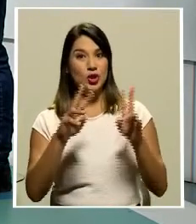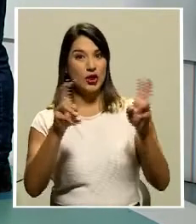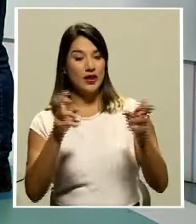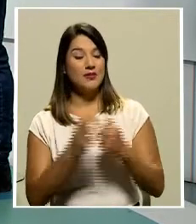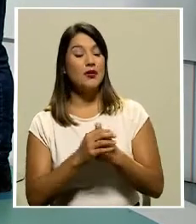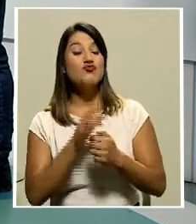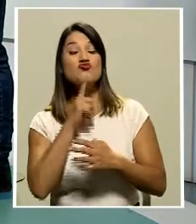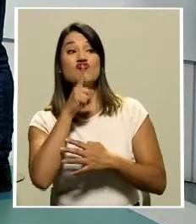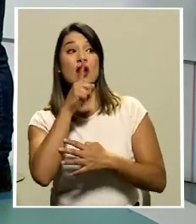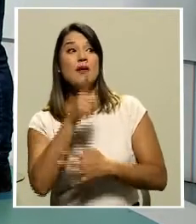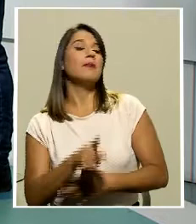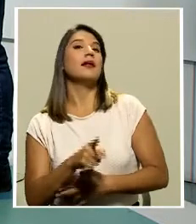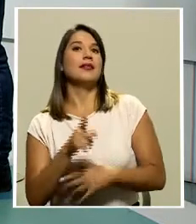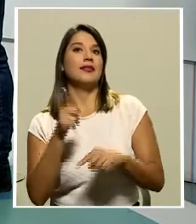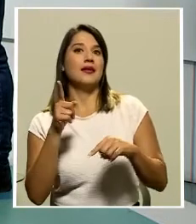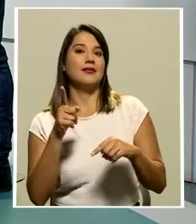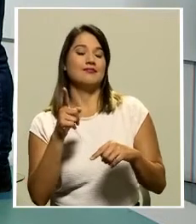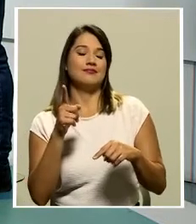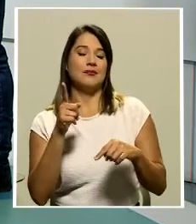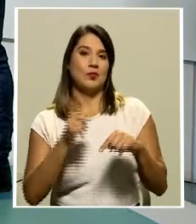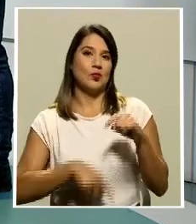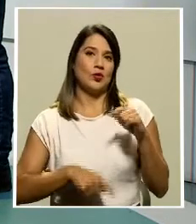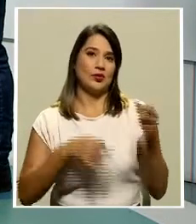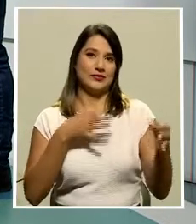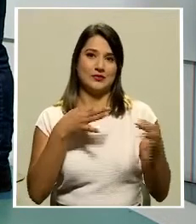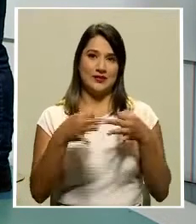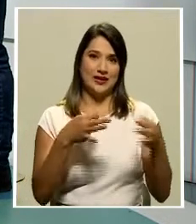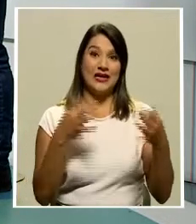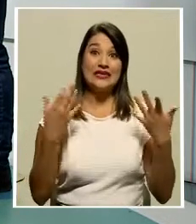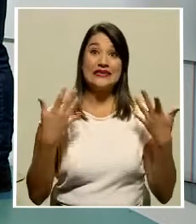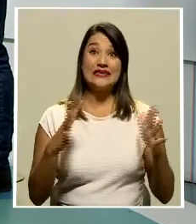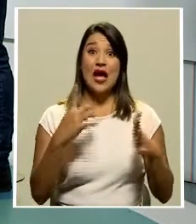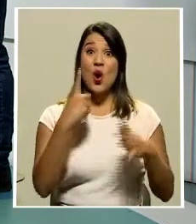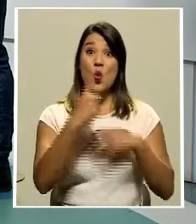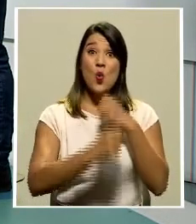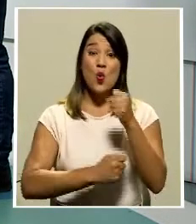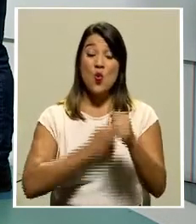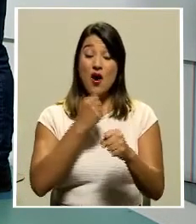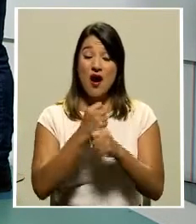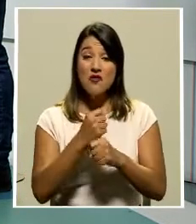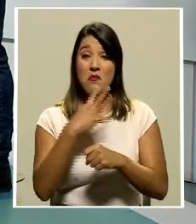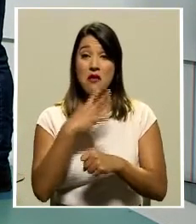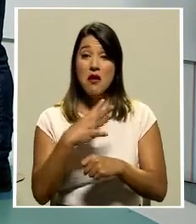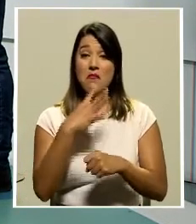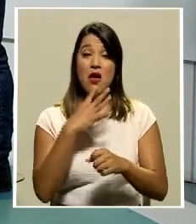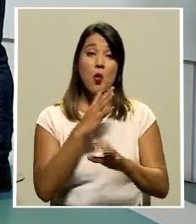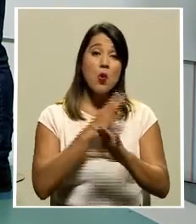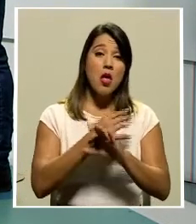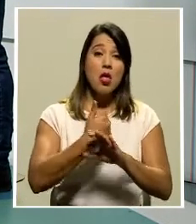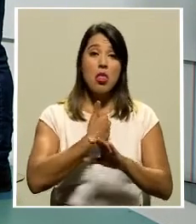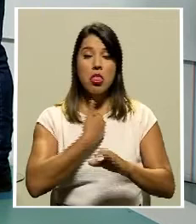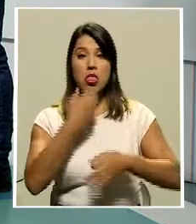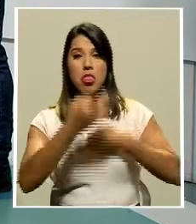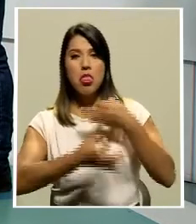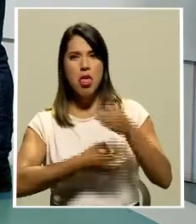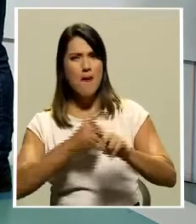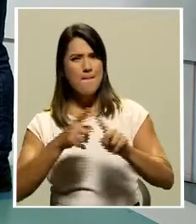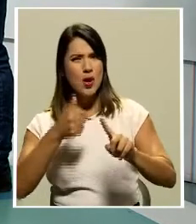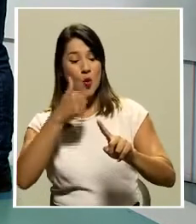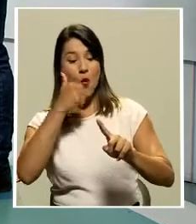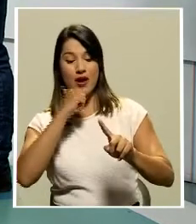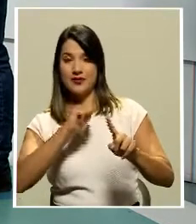inexplicable. Llevamos un año hablando de esto y las imágenes son completamente elocuentes.